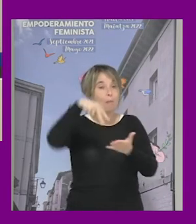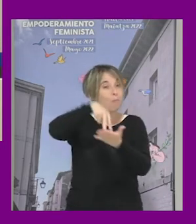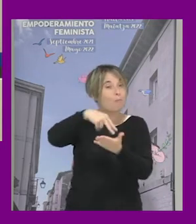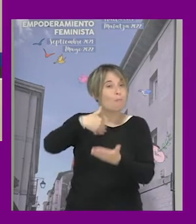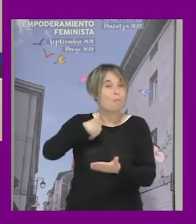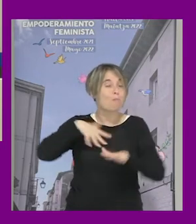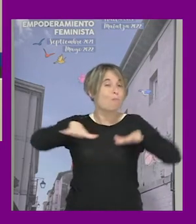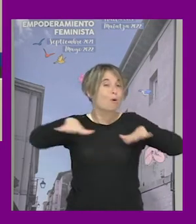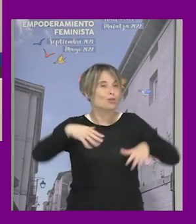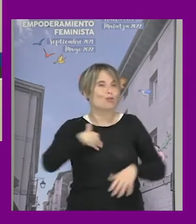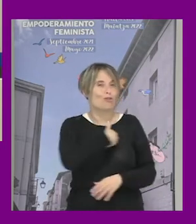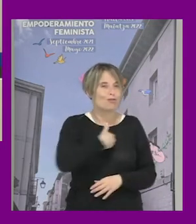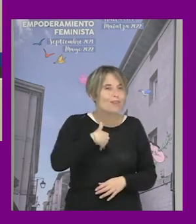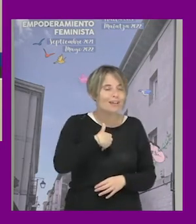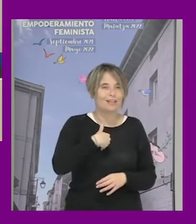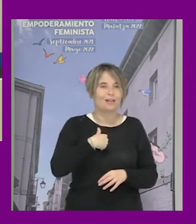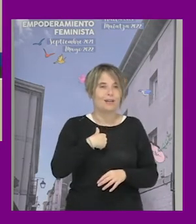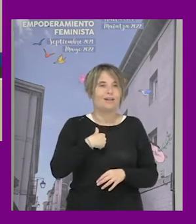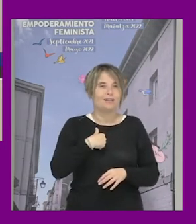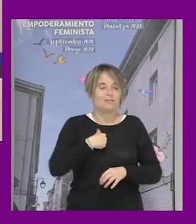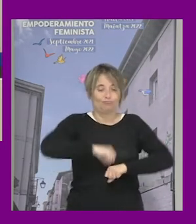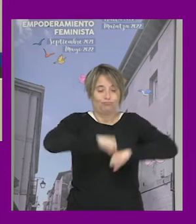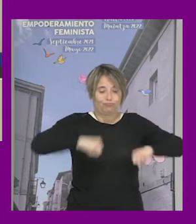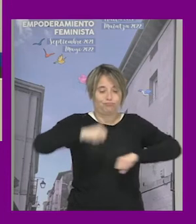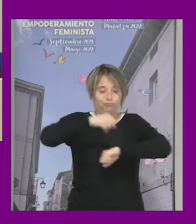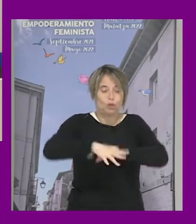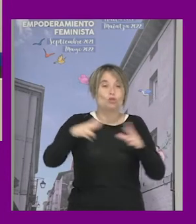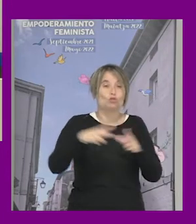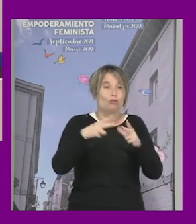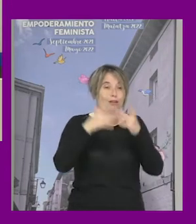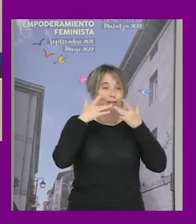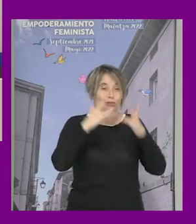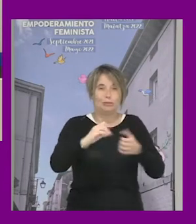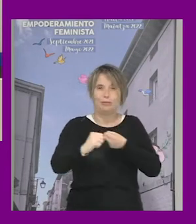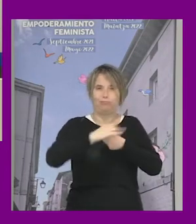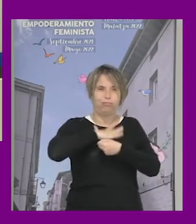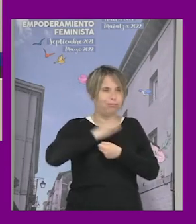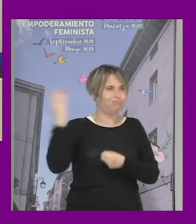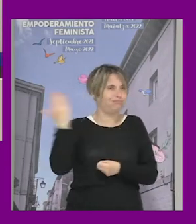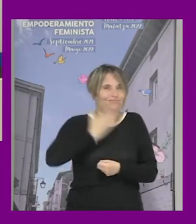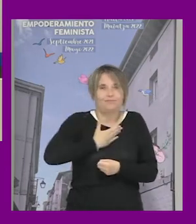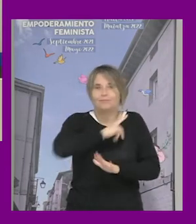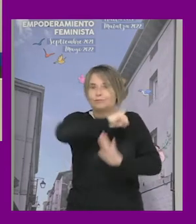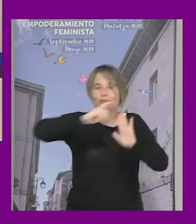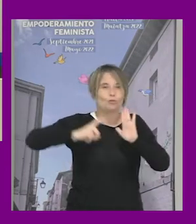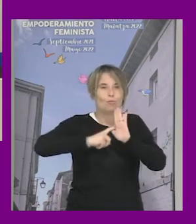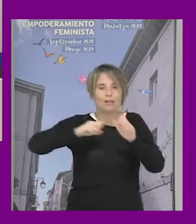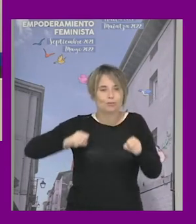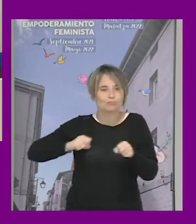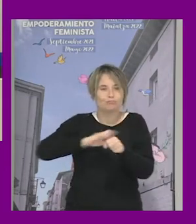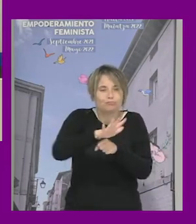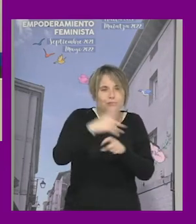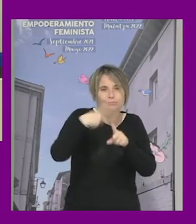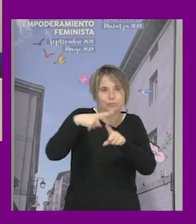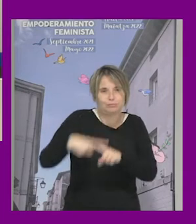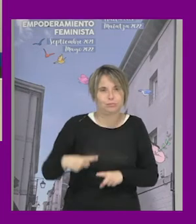brutal el poder que tiene estructurante tanto a nivel subjetivo como a nivel social ¿no? y afecta tiene muchísimas